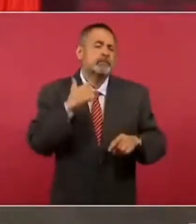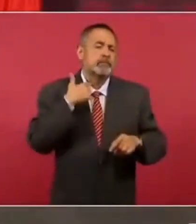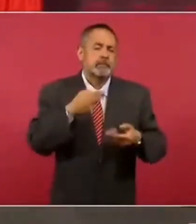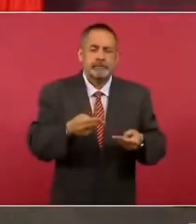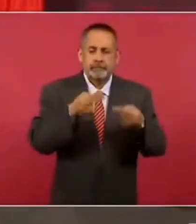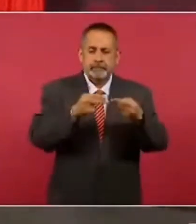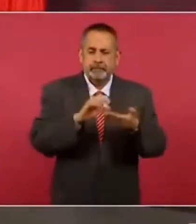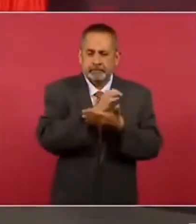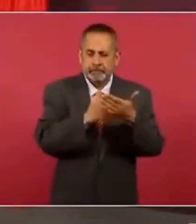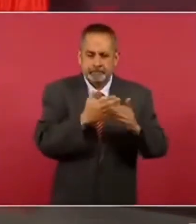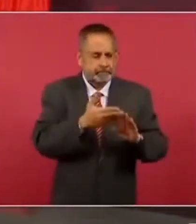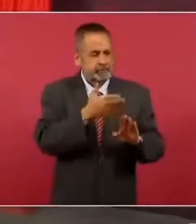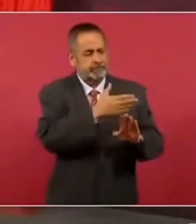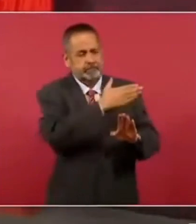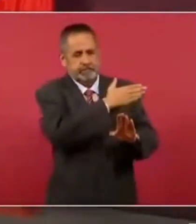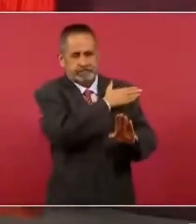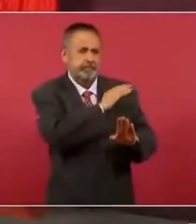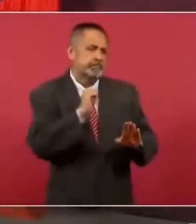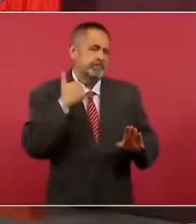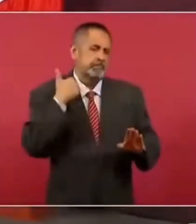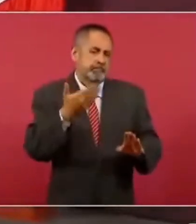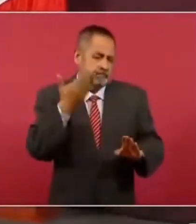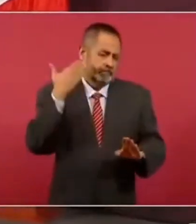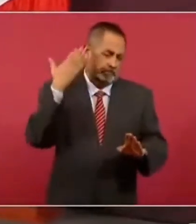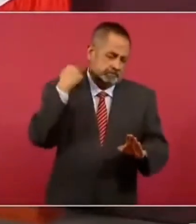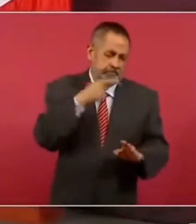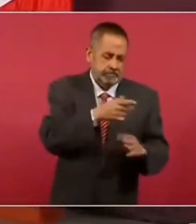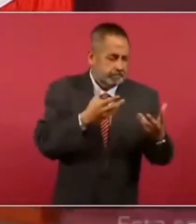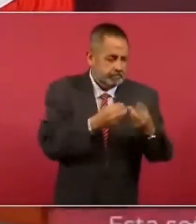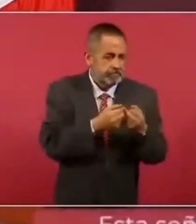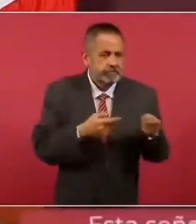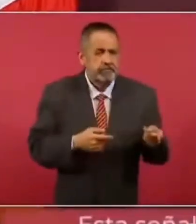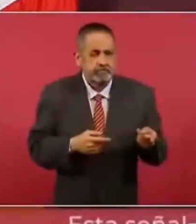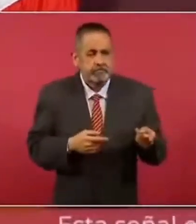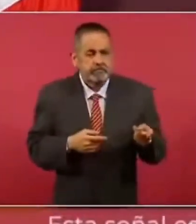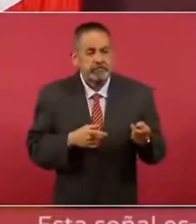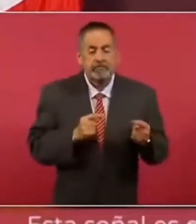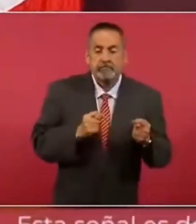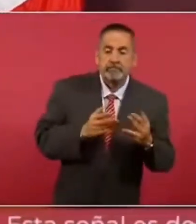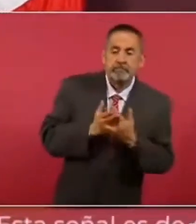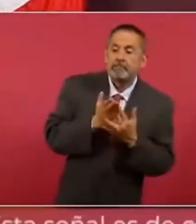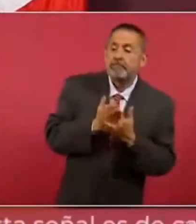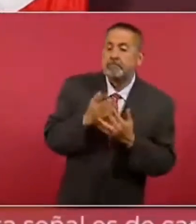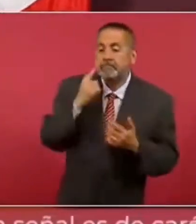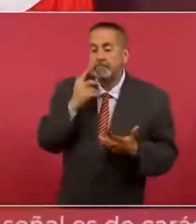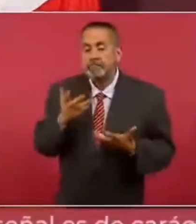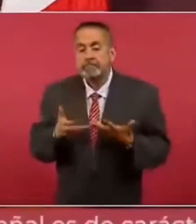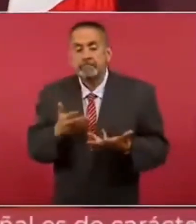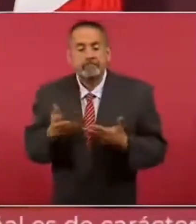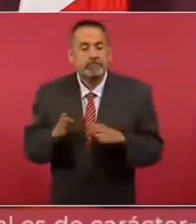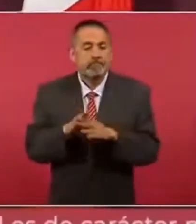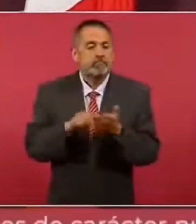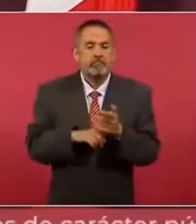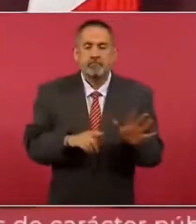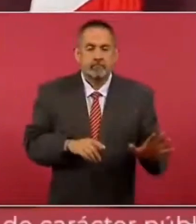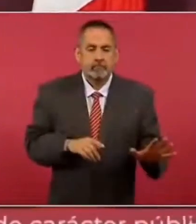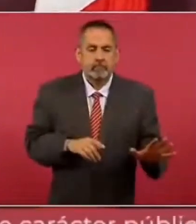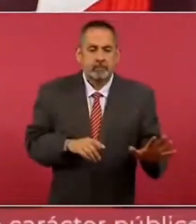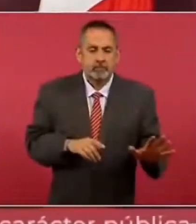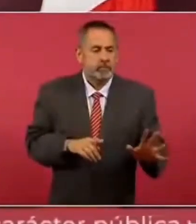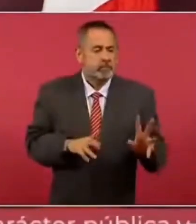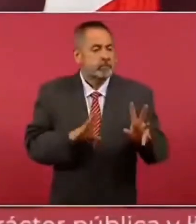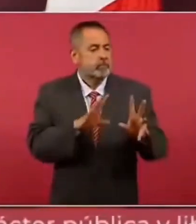y se meten o se quedan ahí